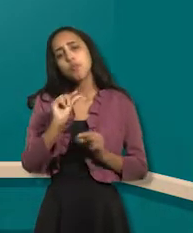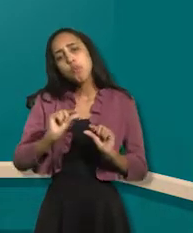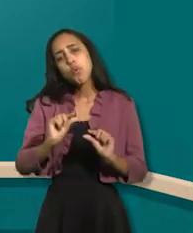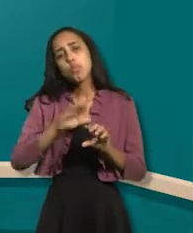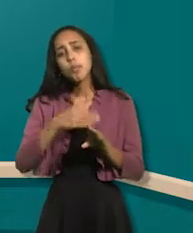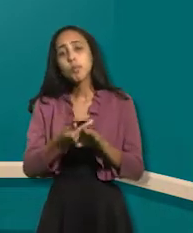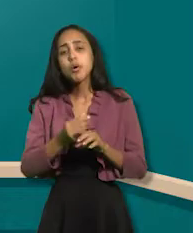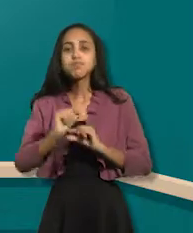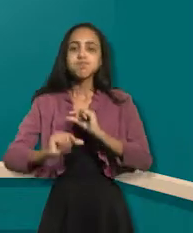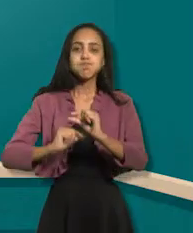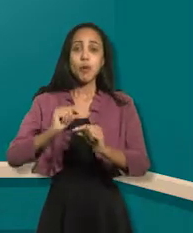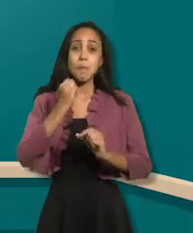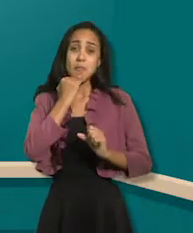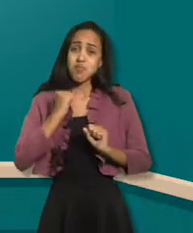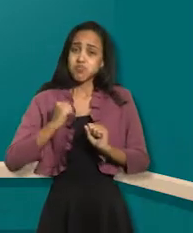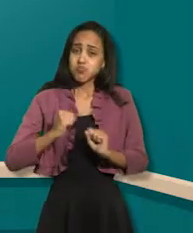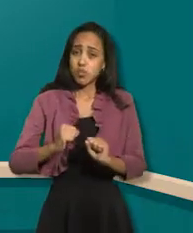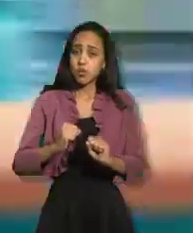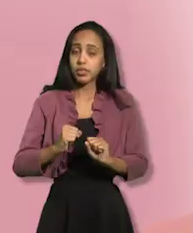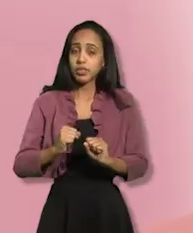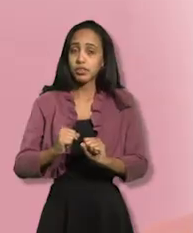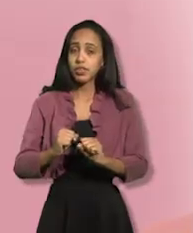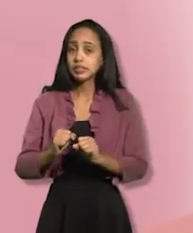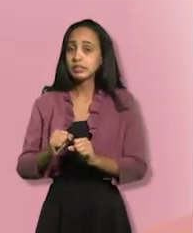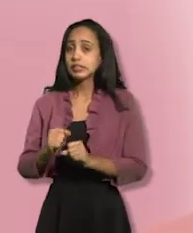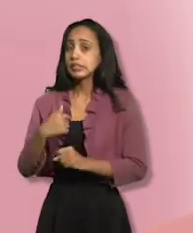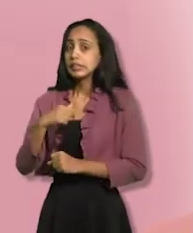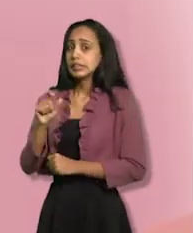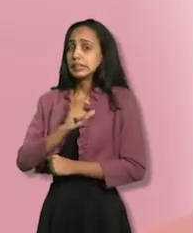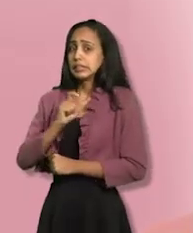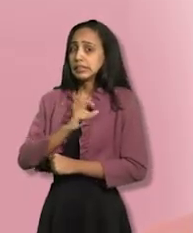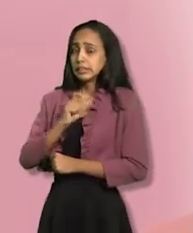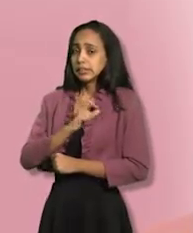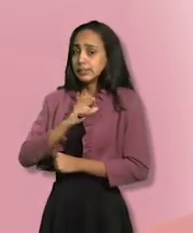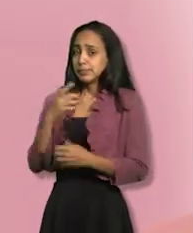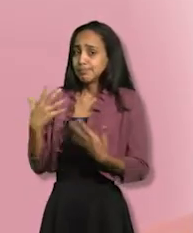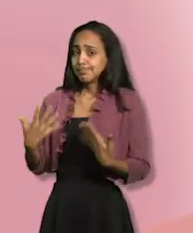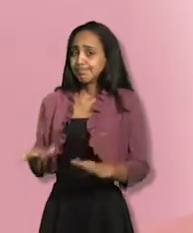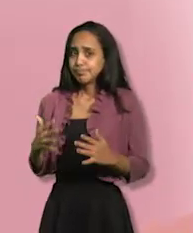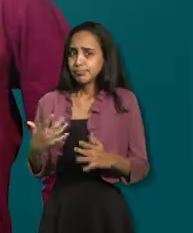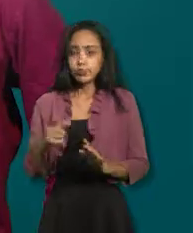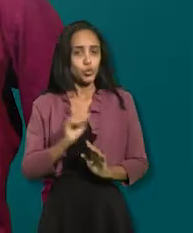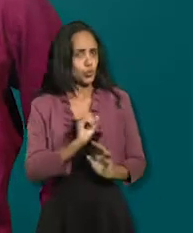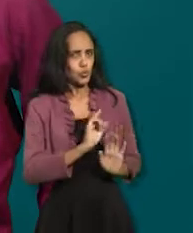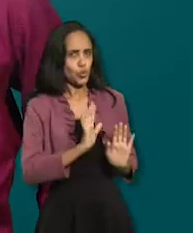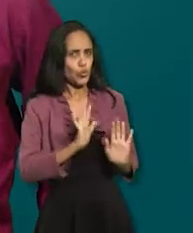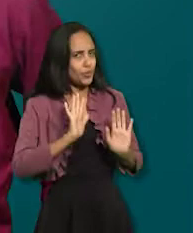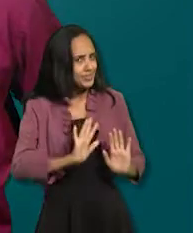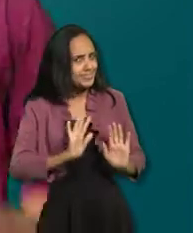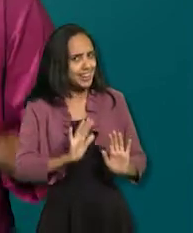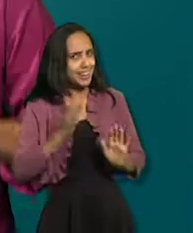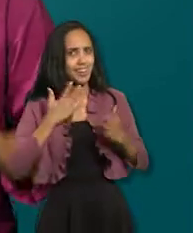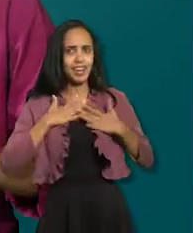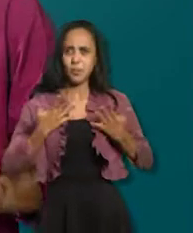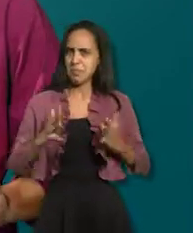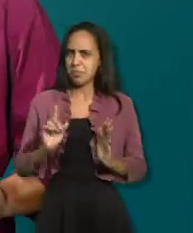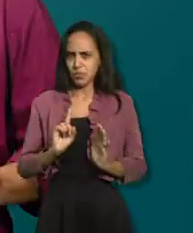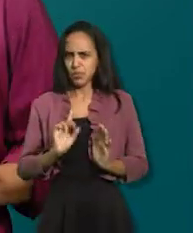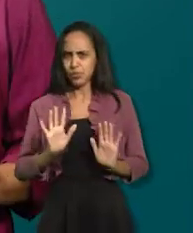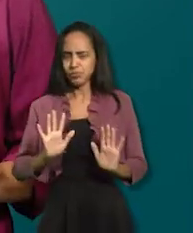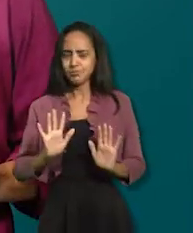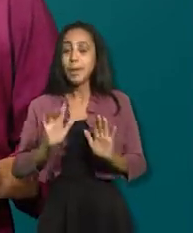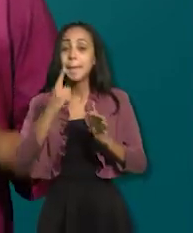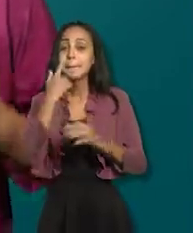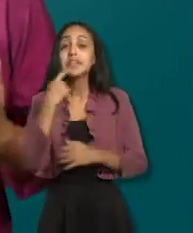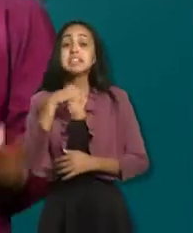leves y aparecen de manera gradual. ¡Ay, qué surto, Pipo, Pipo! No, no, no, Federico. No entres